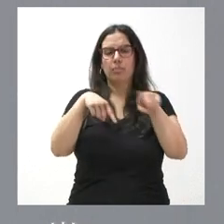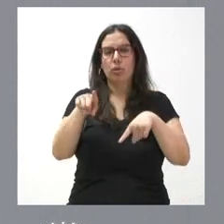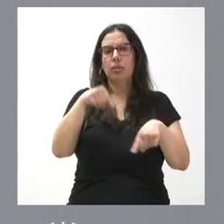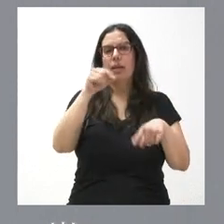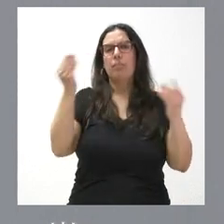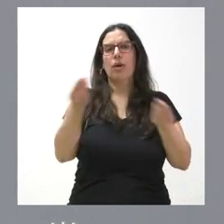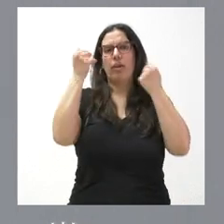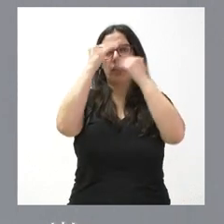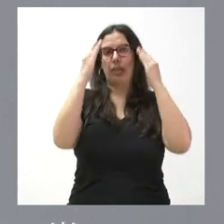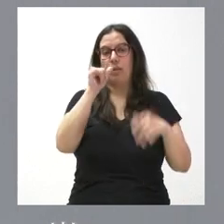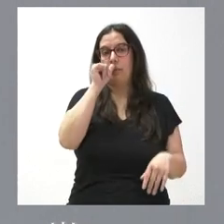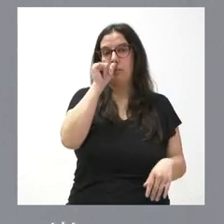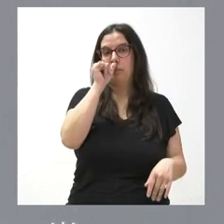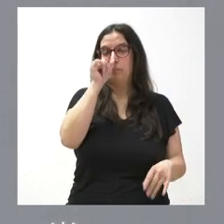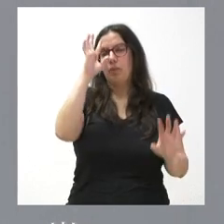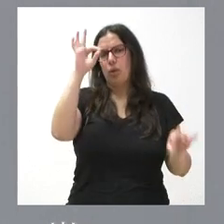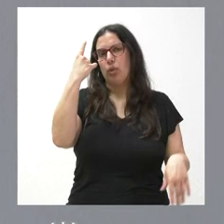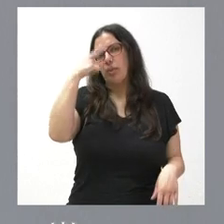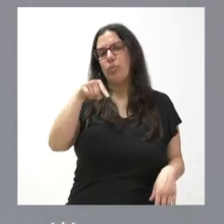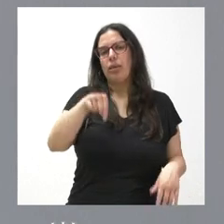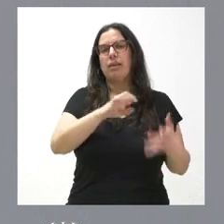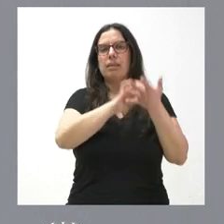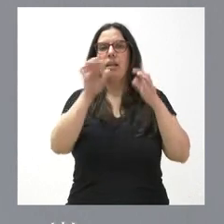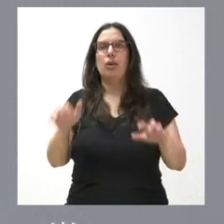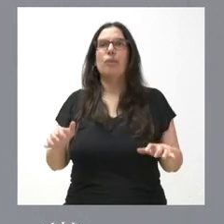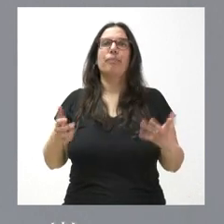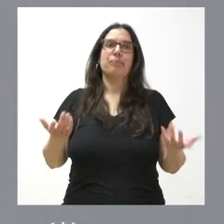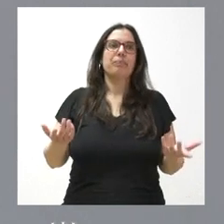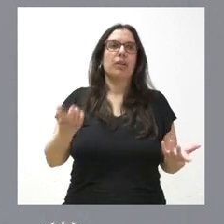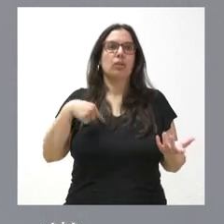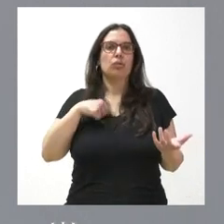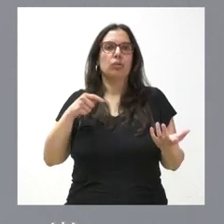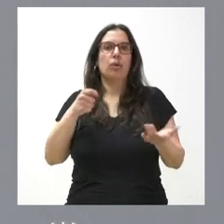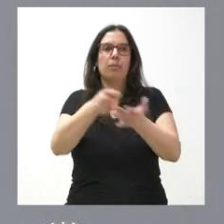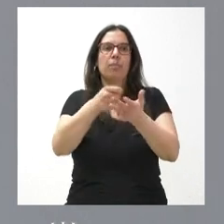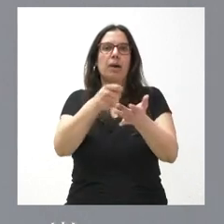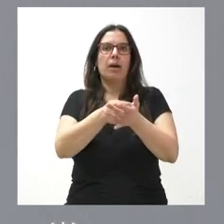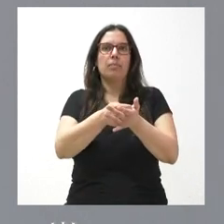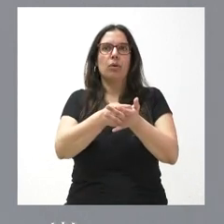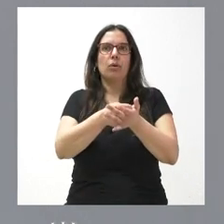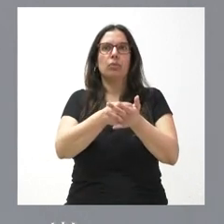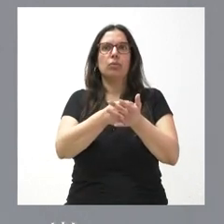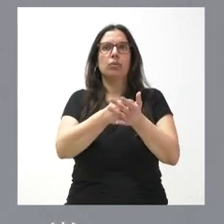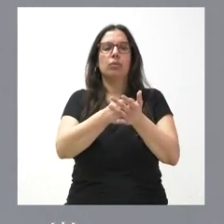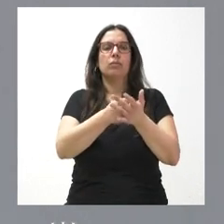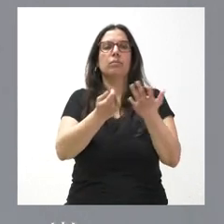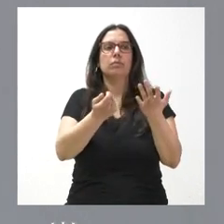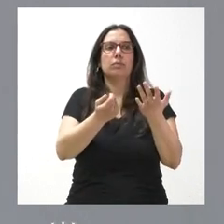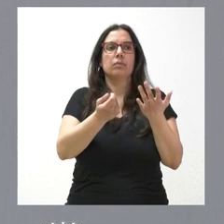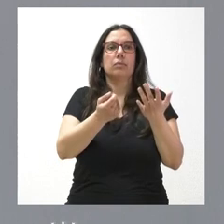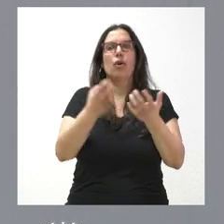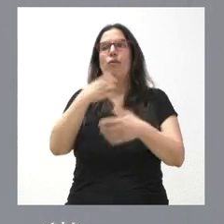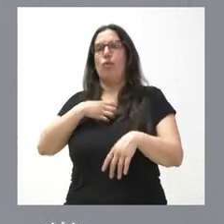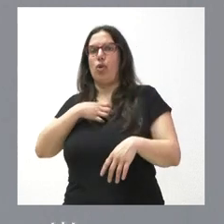asistencia. Lógicamente, somos conscientes de que, en Castilla y León, pues estamos dando una cantidad que es inferior a la que reciben los empleados